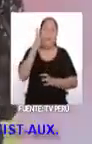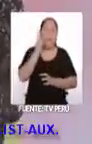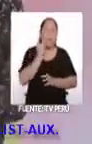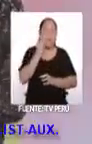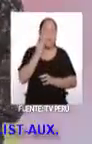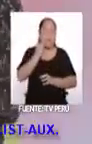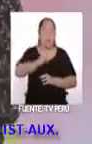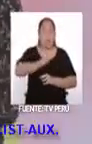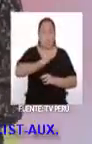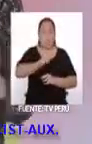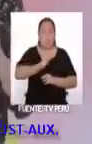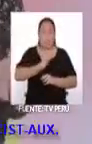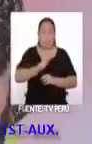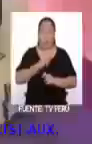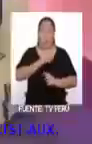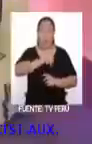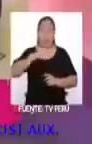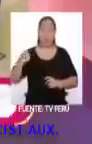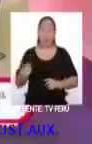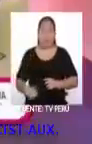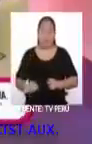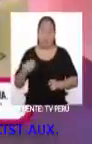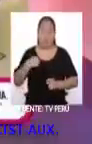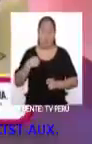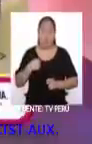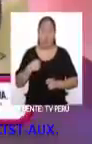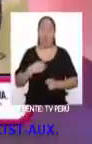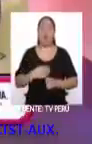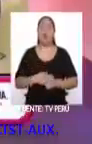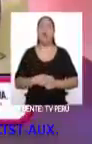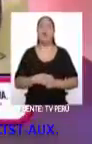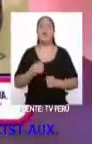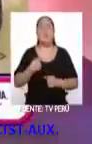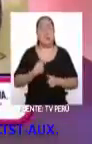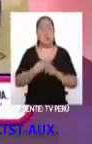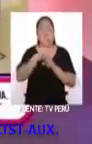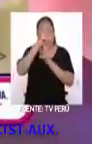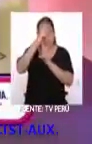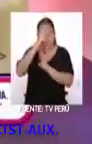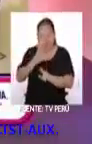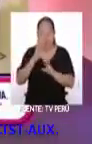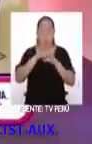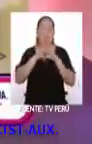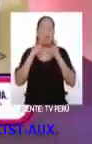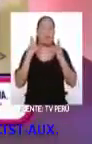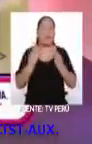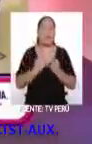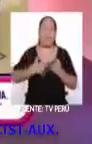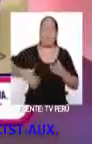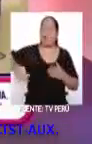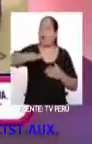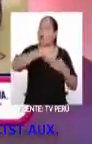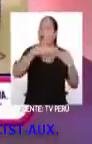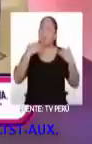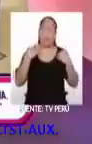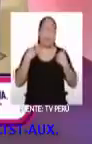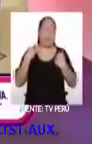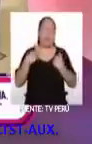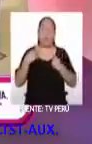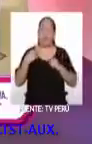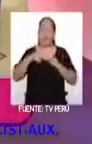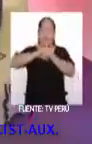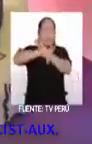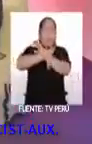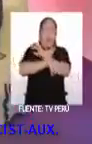propia de ser un chico criado bajo cultura asiática, me encanta mucho el valor y el respeto por la familia. Eso es algo que todos, todos debemos tener bastante,